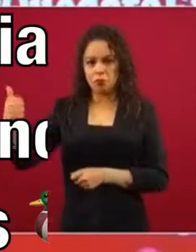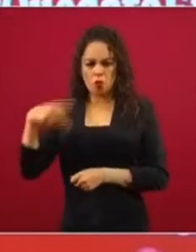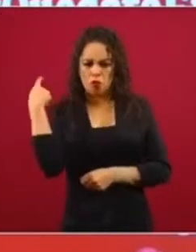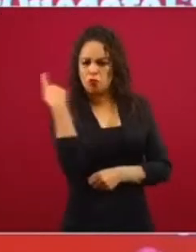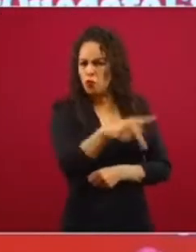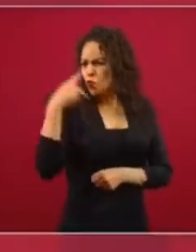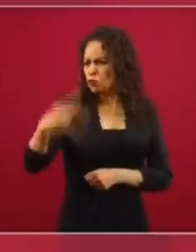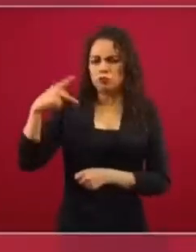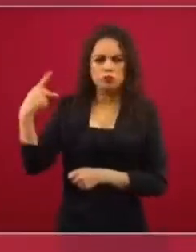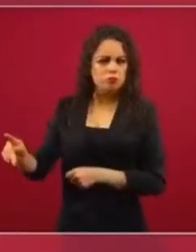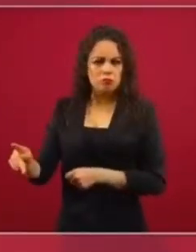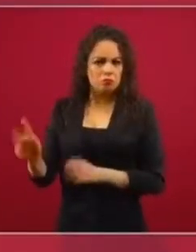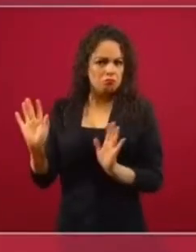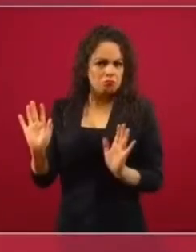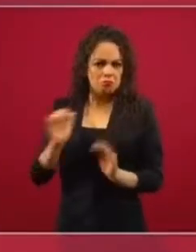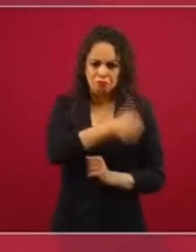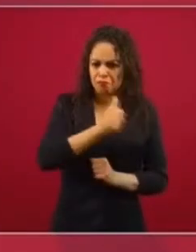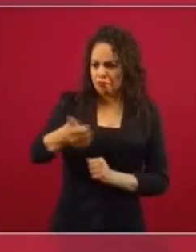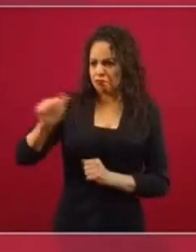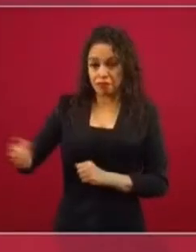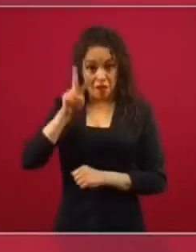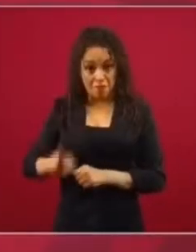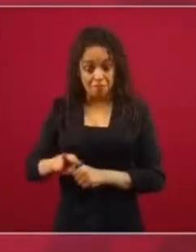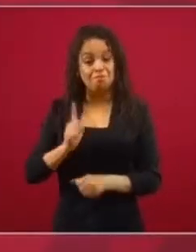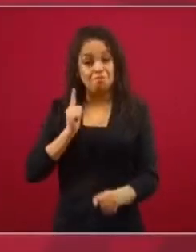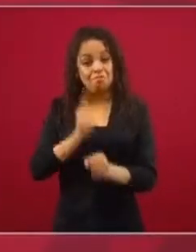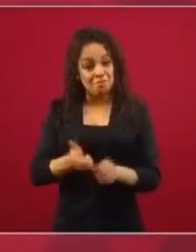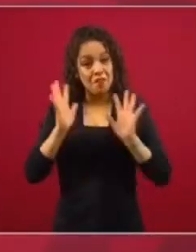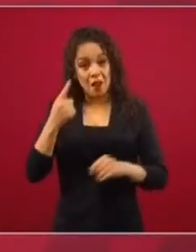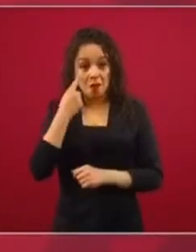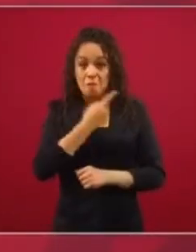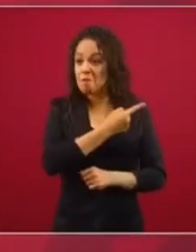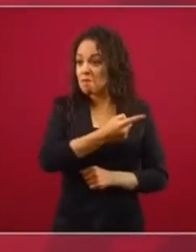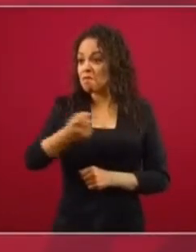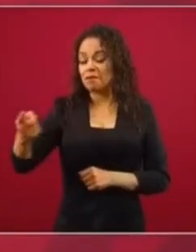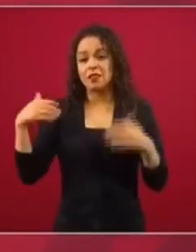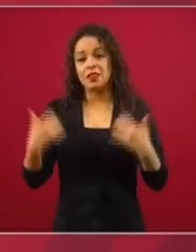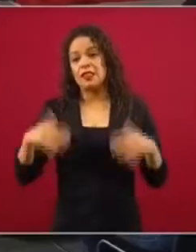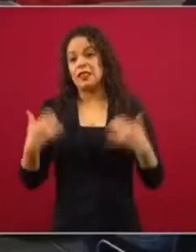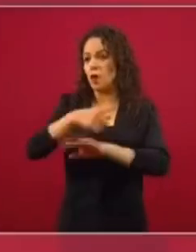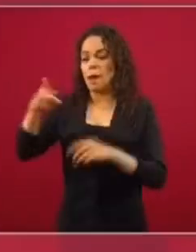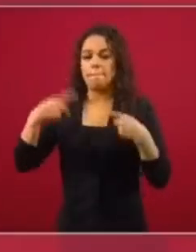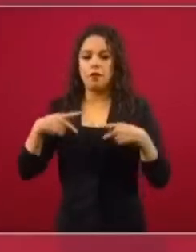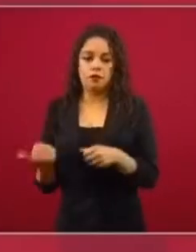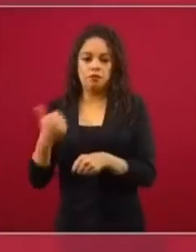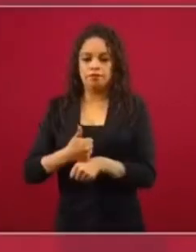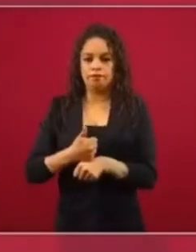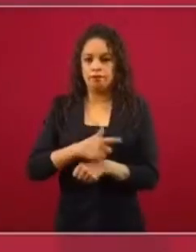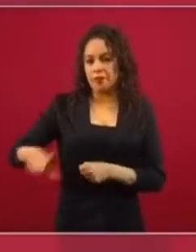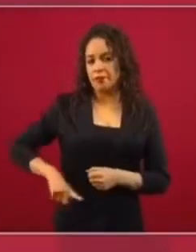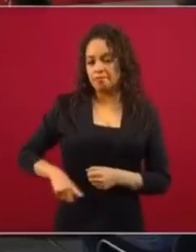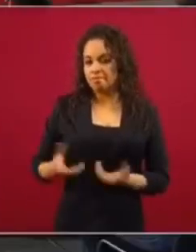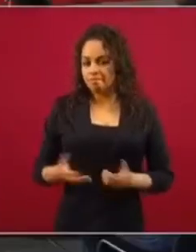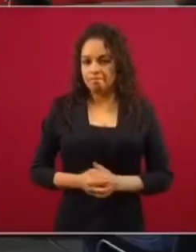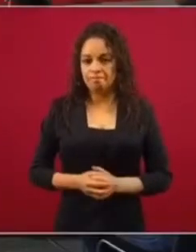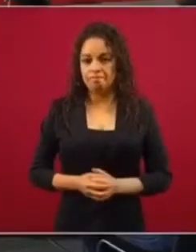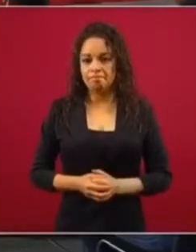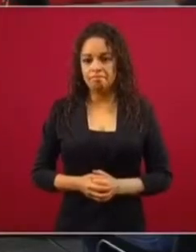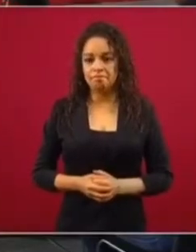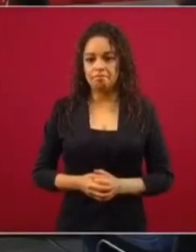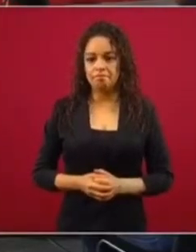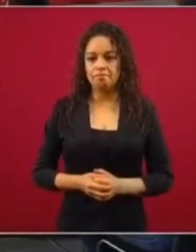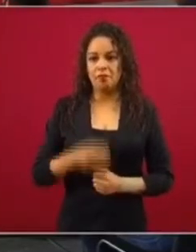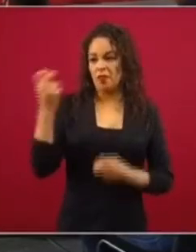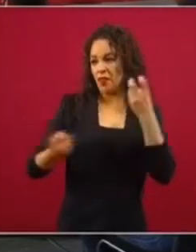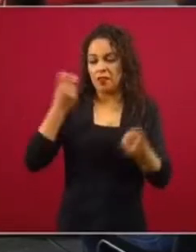Le están mostrando el pobre. Dan pena ajena. Haciendo hasta el ridículo. Ahora se convirtieron de la noche a la